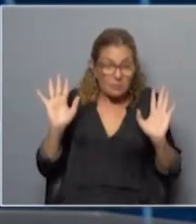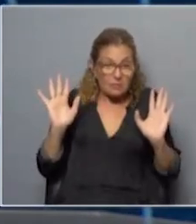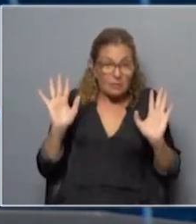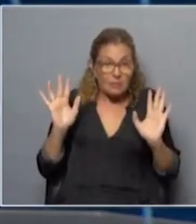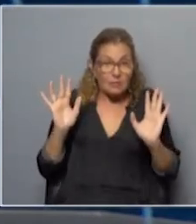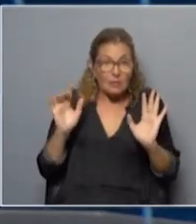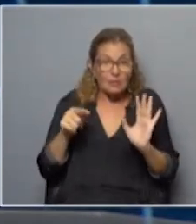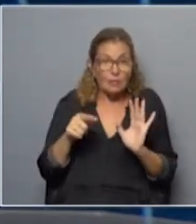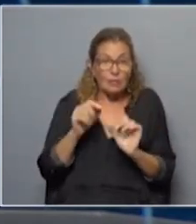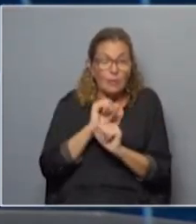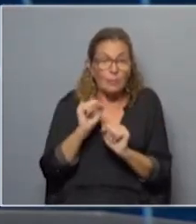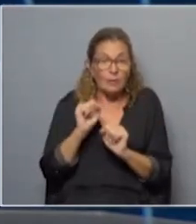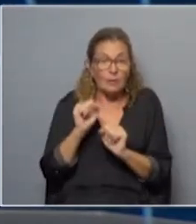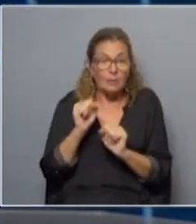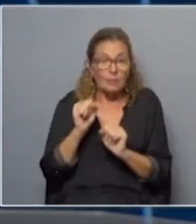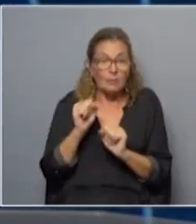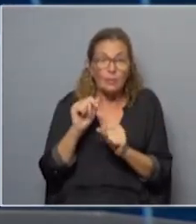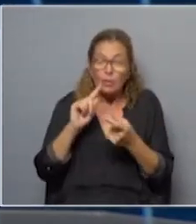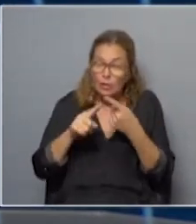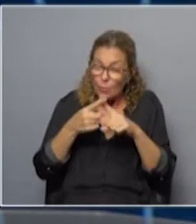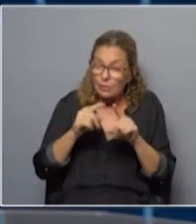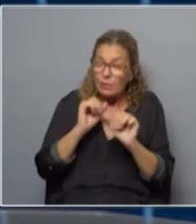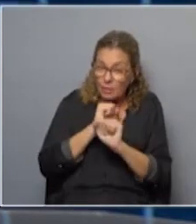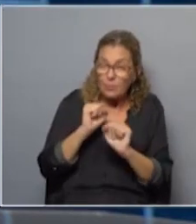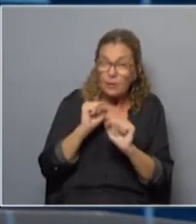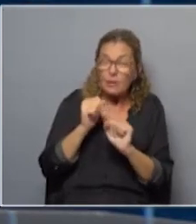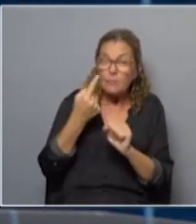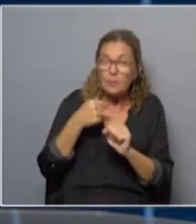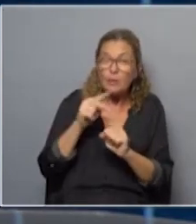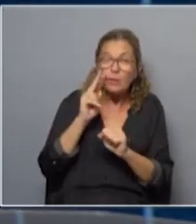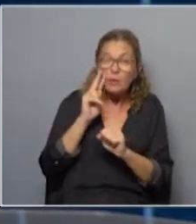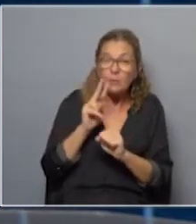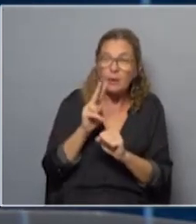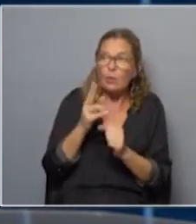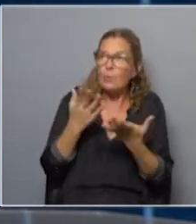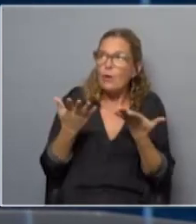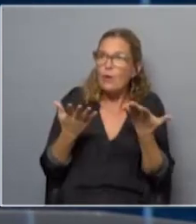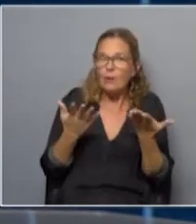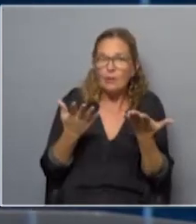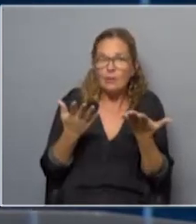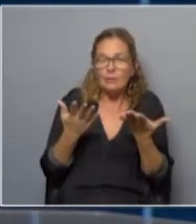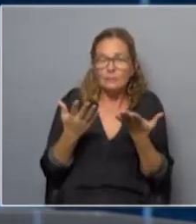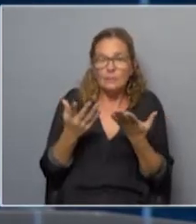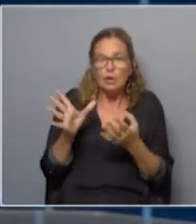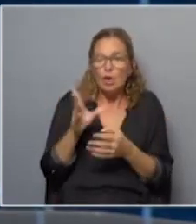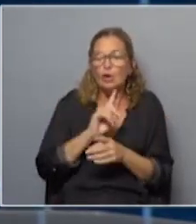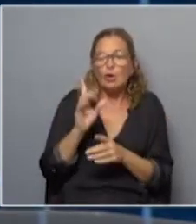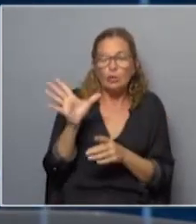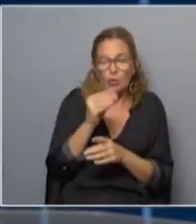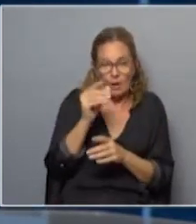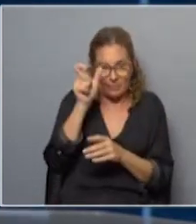es legítimo, pero entra en el terreno de lo discutible. Lo que veo inspirando, buena parte, no todos,